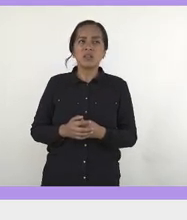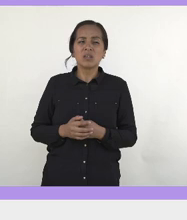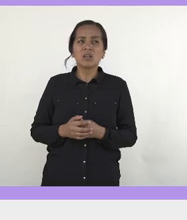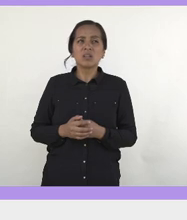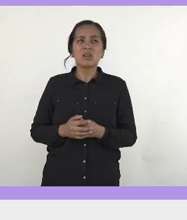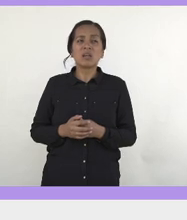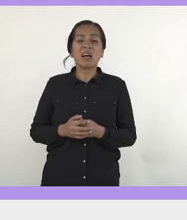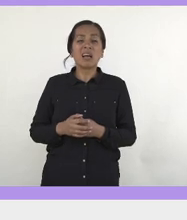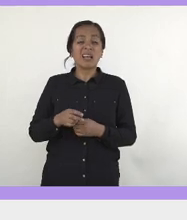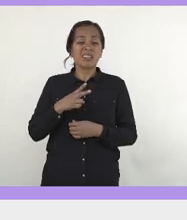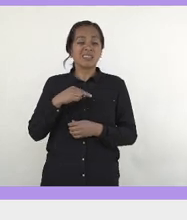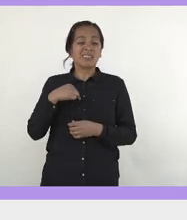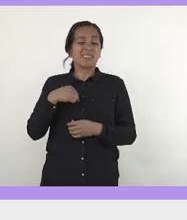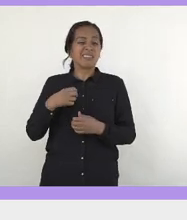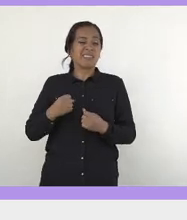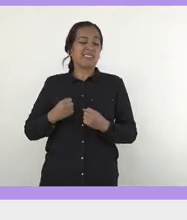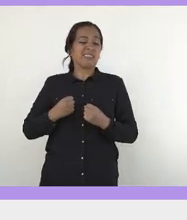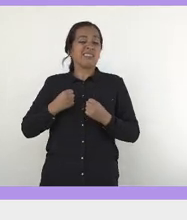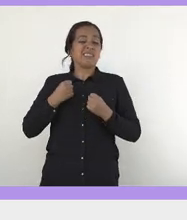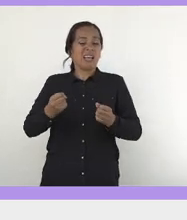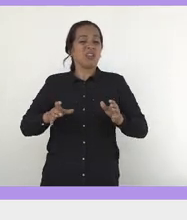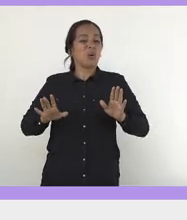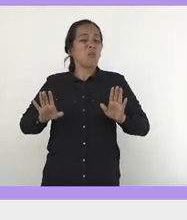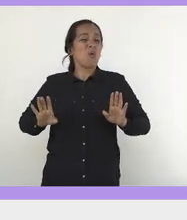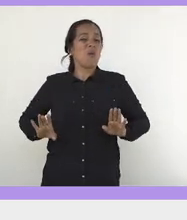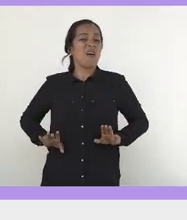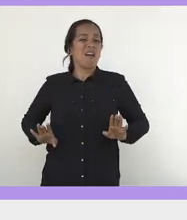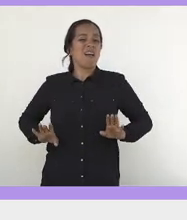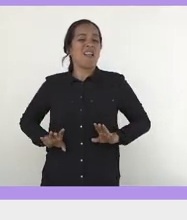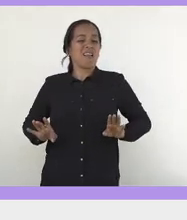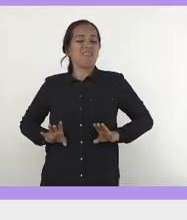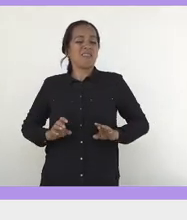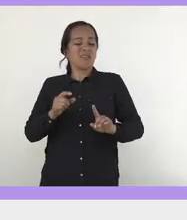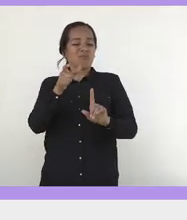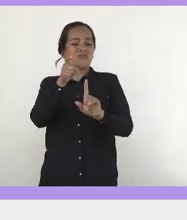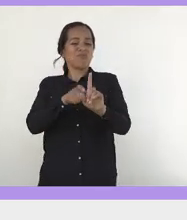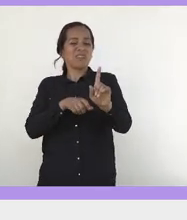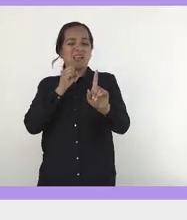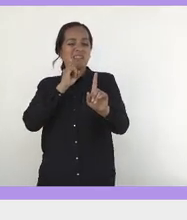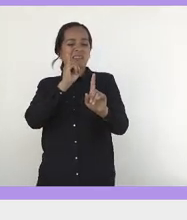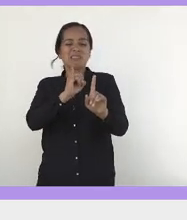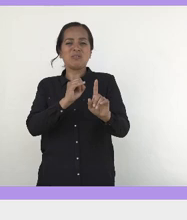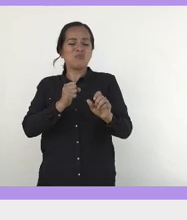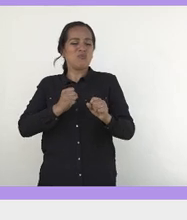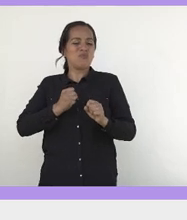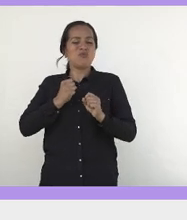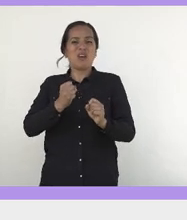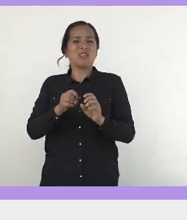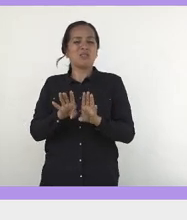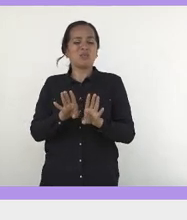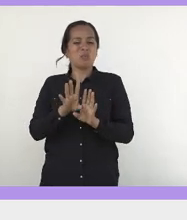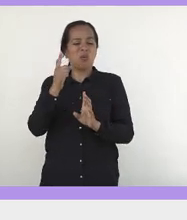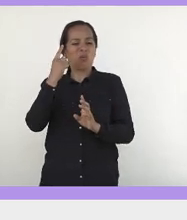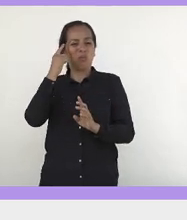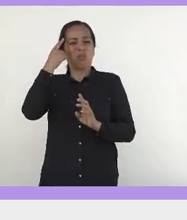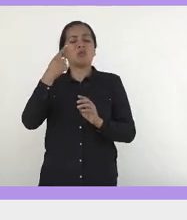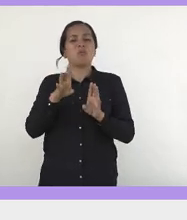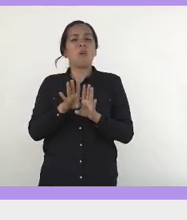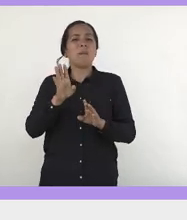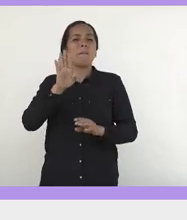somos intensas, como si la intensidad fuera exclusiva de las mujeres, y como si fuese malo además.